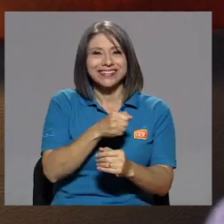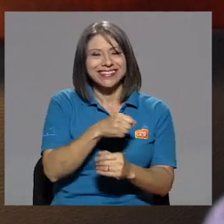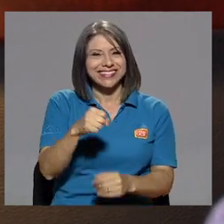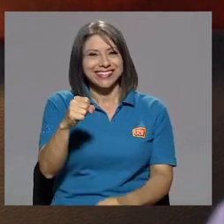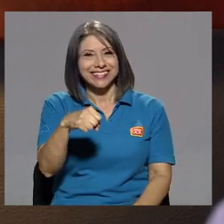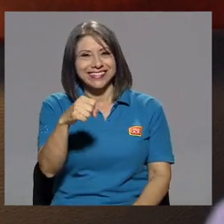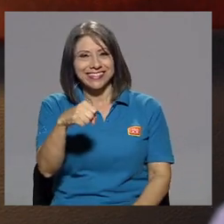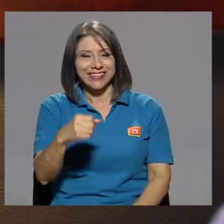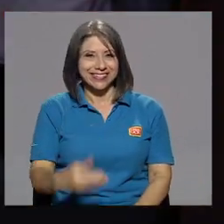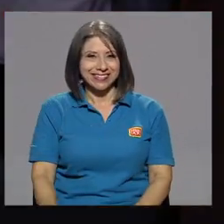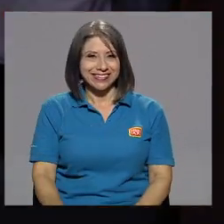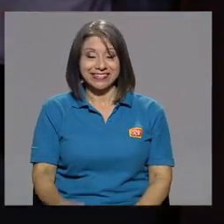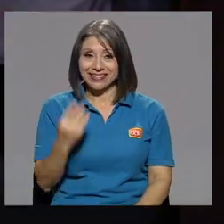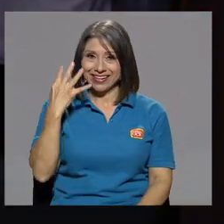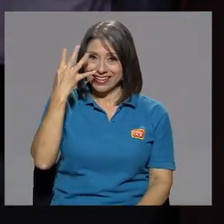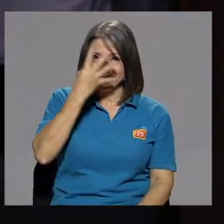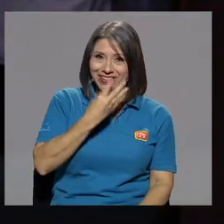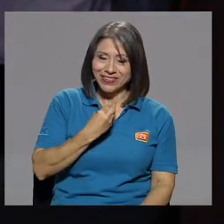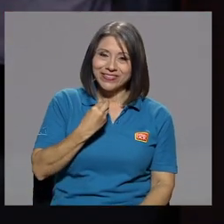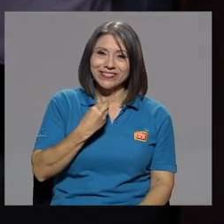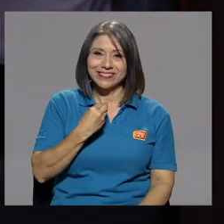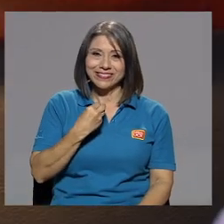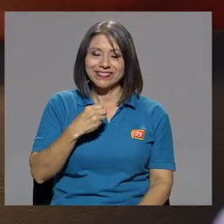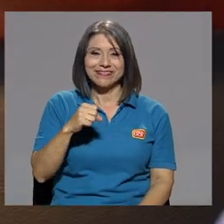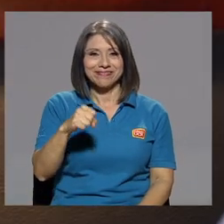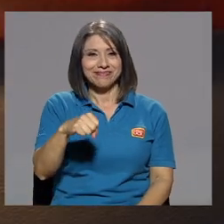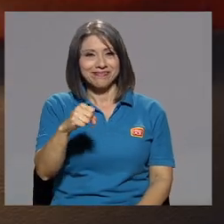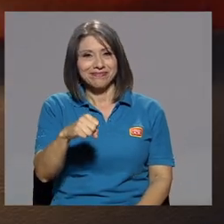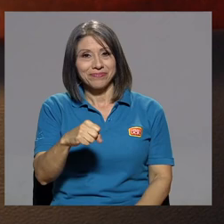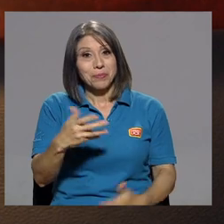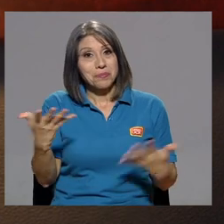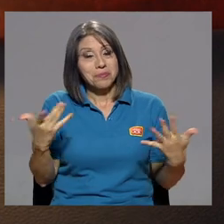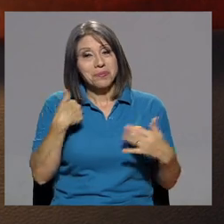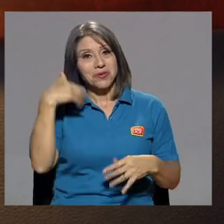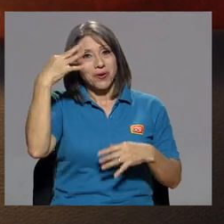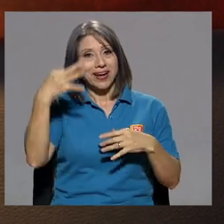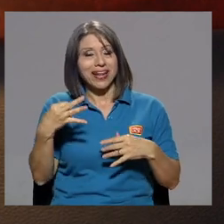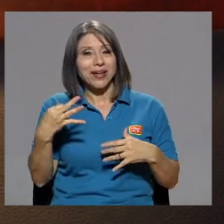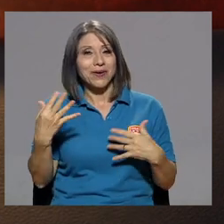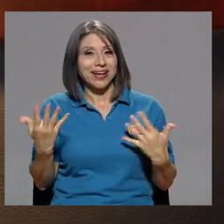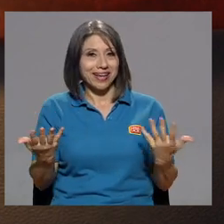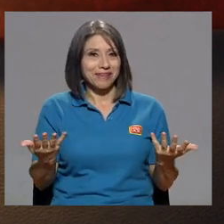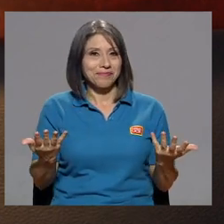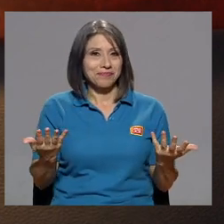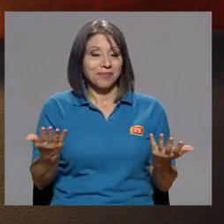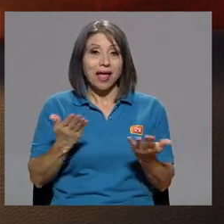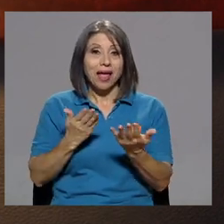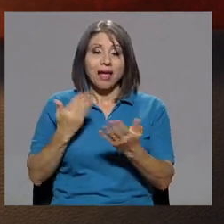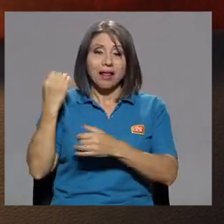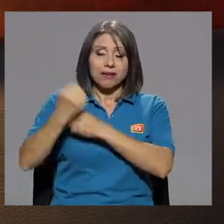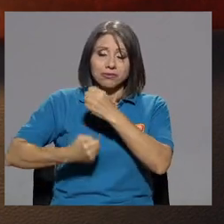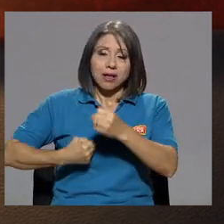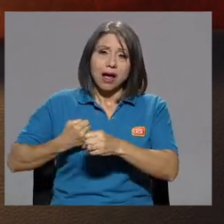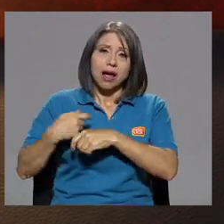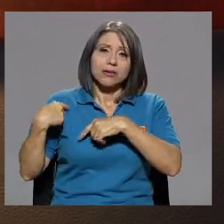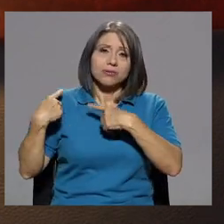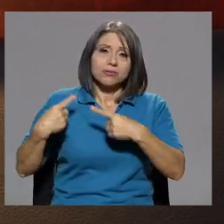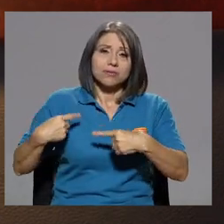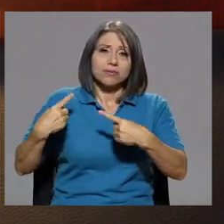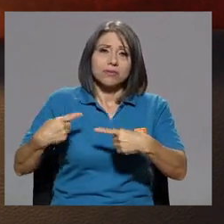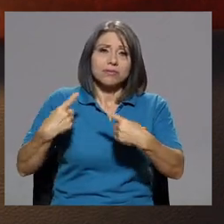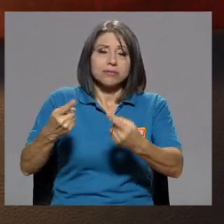Sí, señor. Qué lindo. Así es. Bueno, yo creo que a través de los años uno